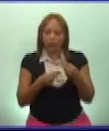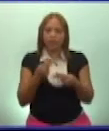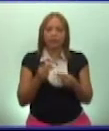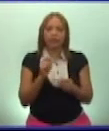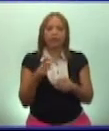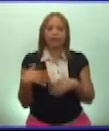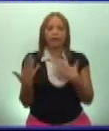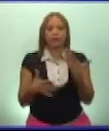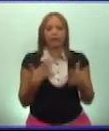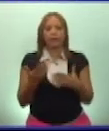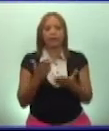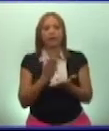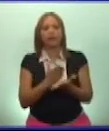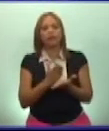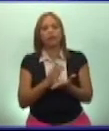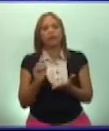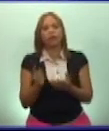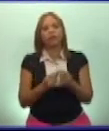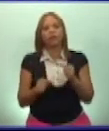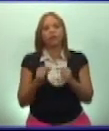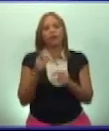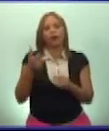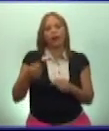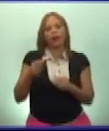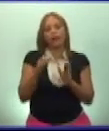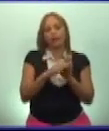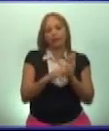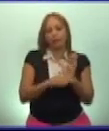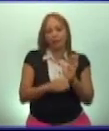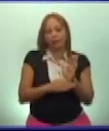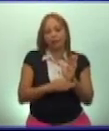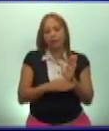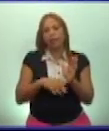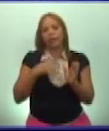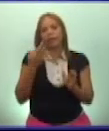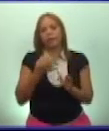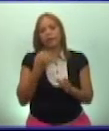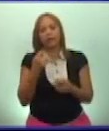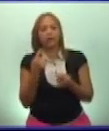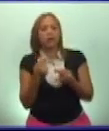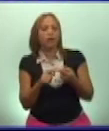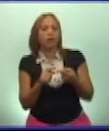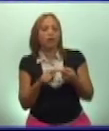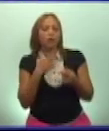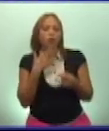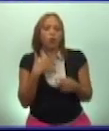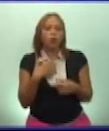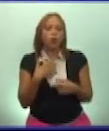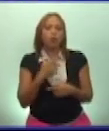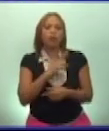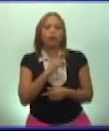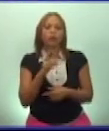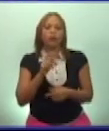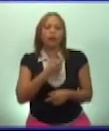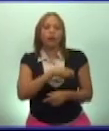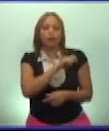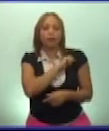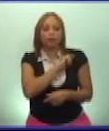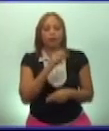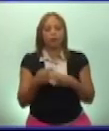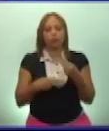estudiando sus primeros artículos y comentando en uno cómo nuestro pueblo lo lleva a la práctica.